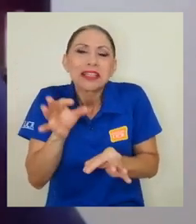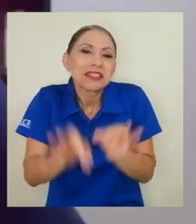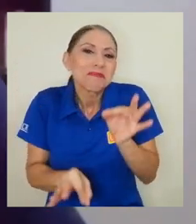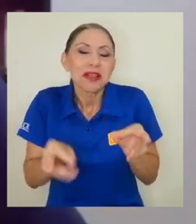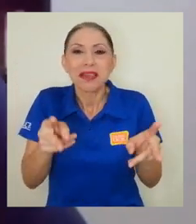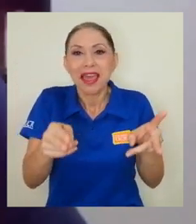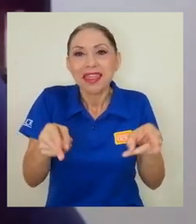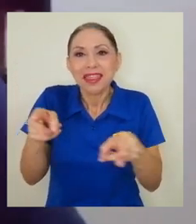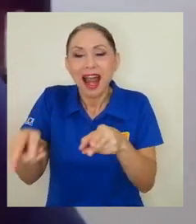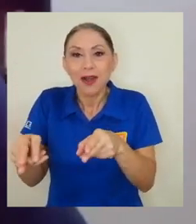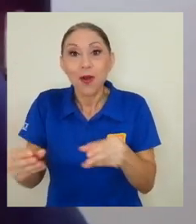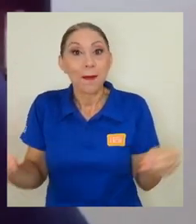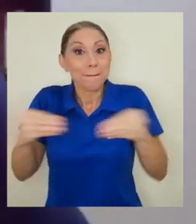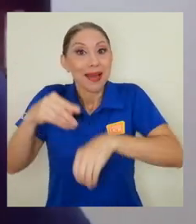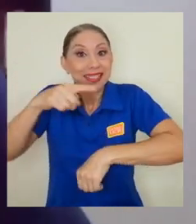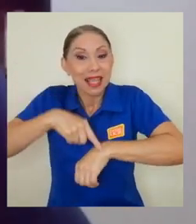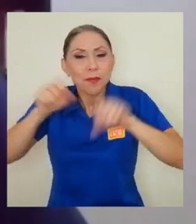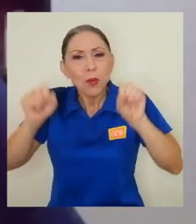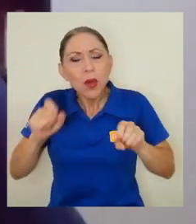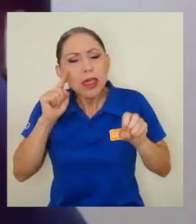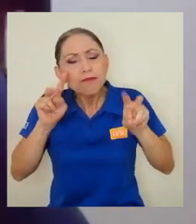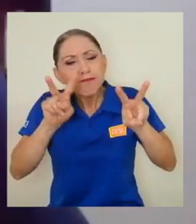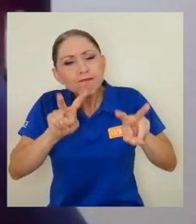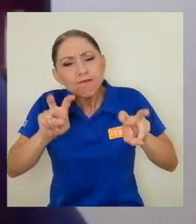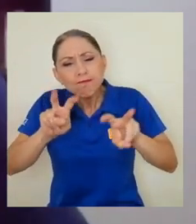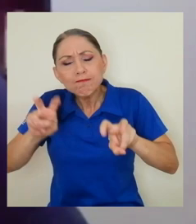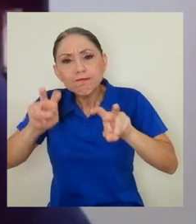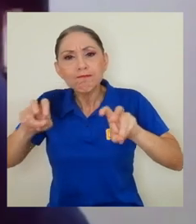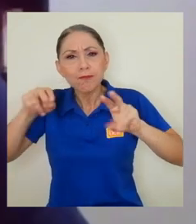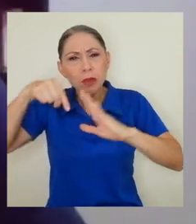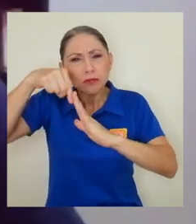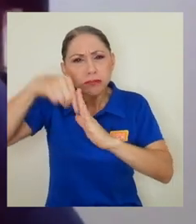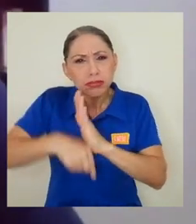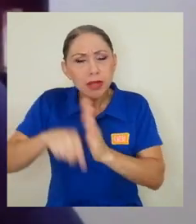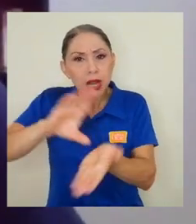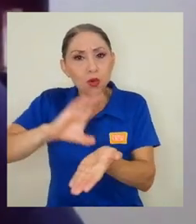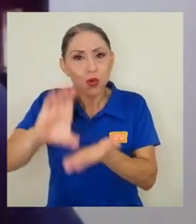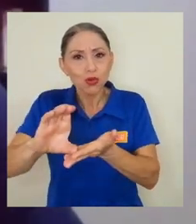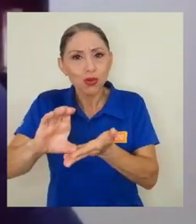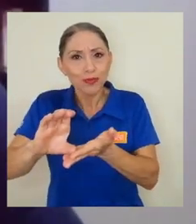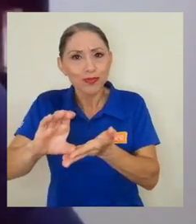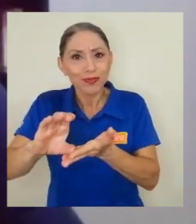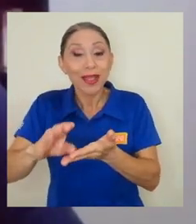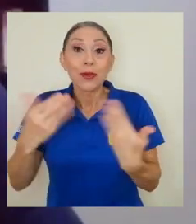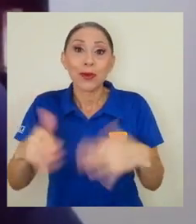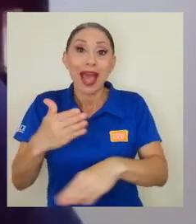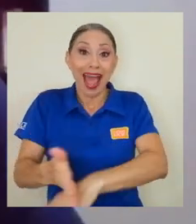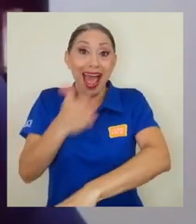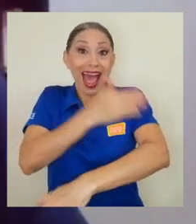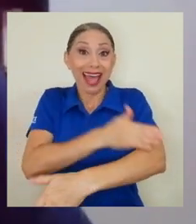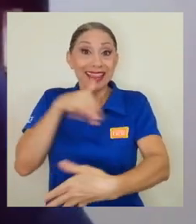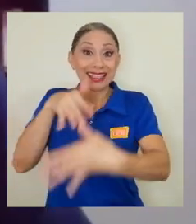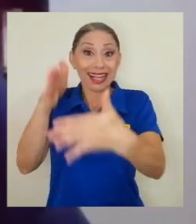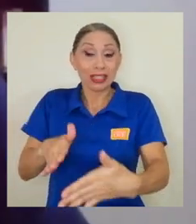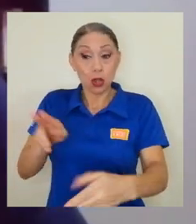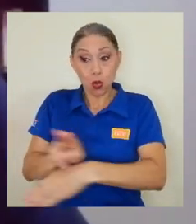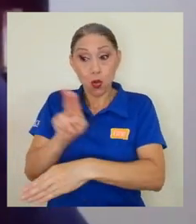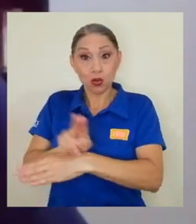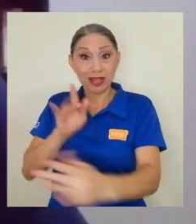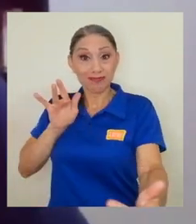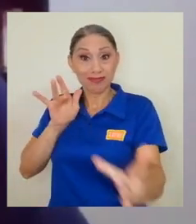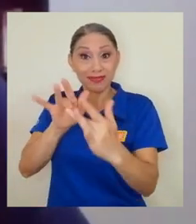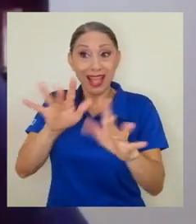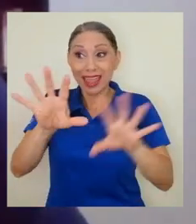y con eso dedicarle más tiempo al contenido de fondo del curso. Pero es muy importante, antes de que el estudiantado entre al entorno virtual,